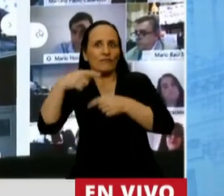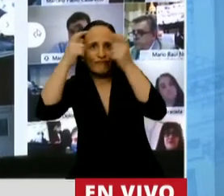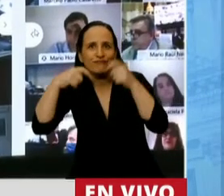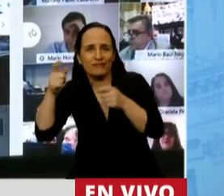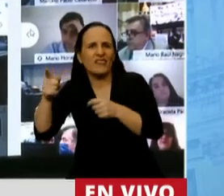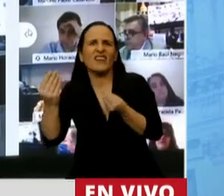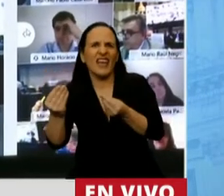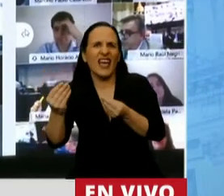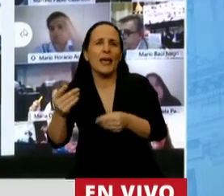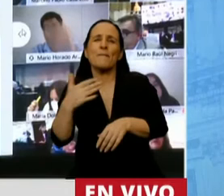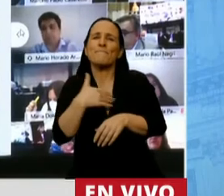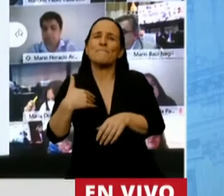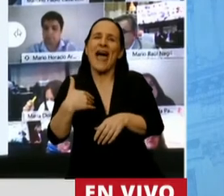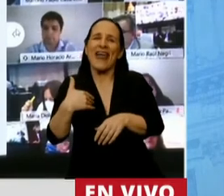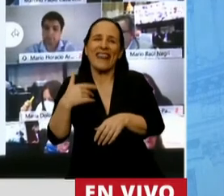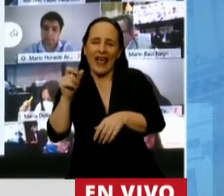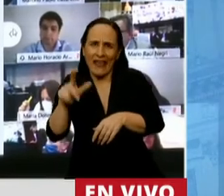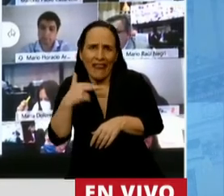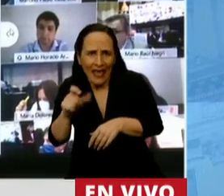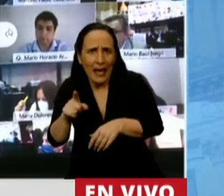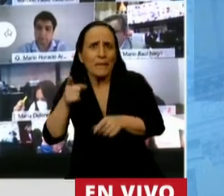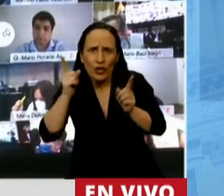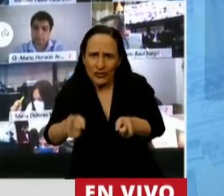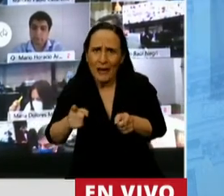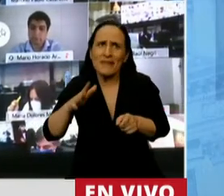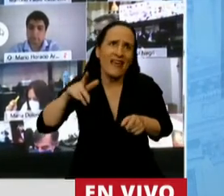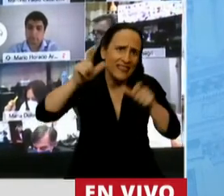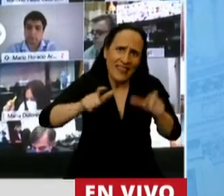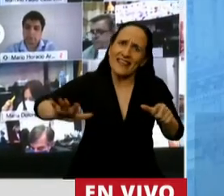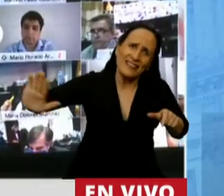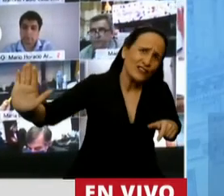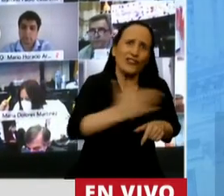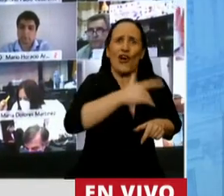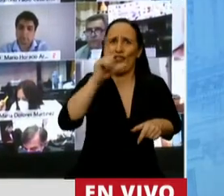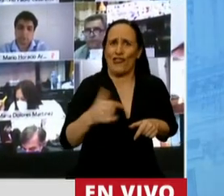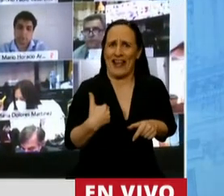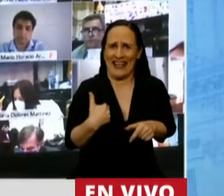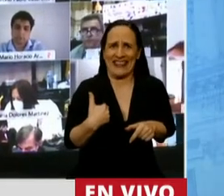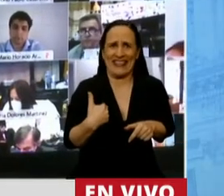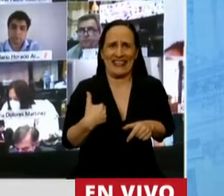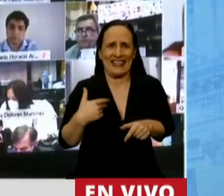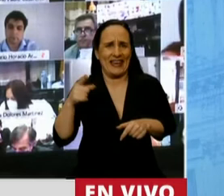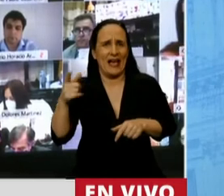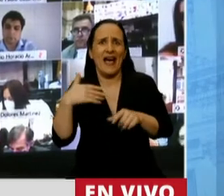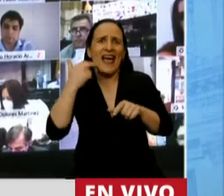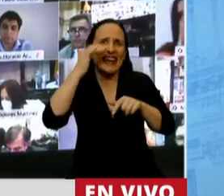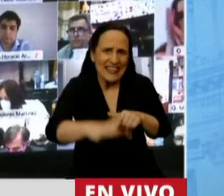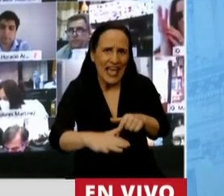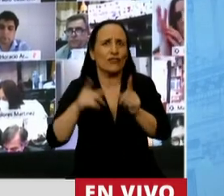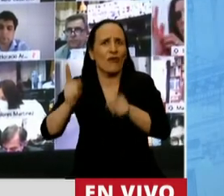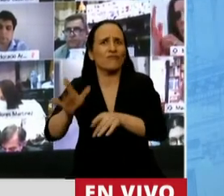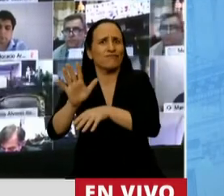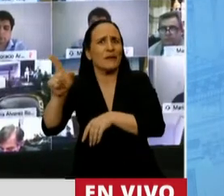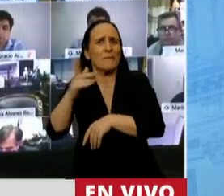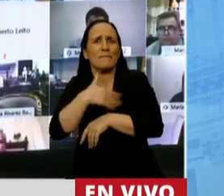hijos, en madres de toda la generación, en madres de toda la Argentina, en madres de sus nietos y